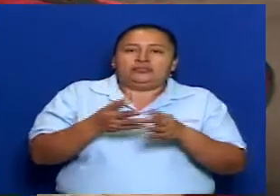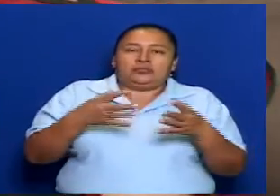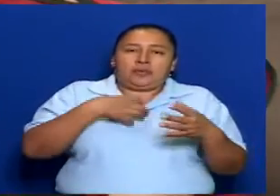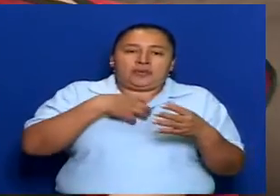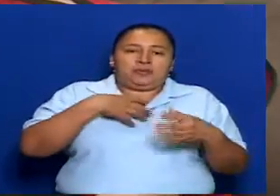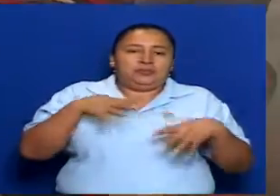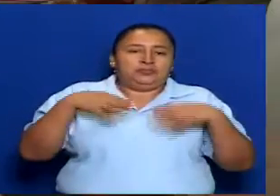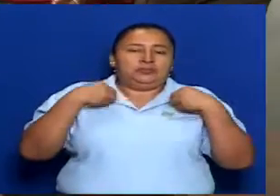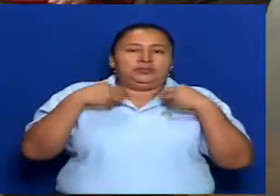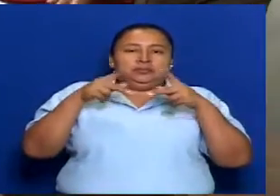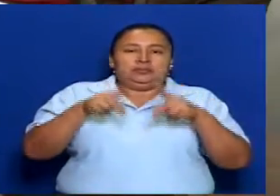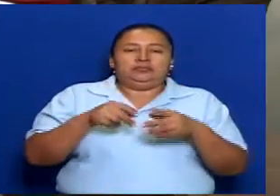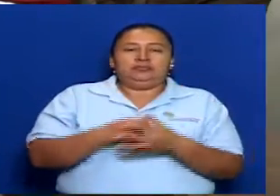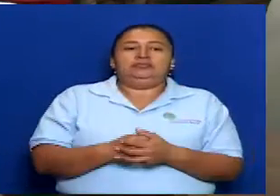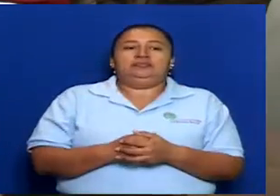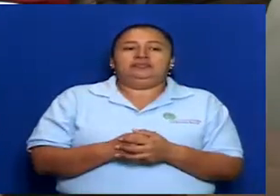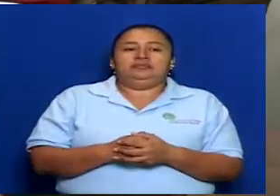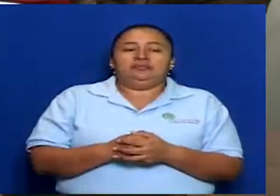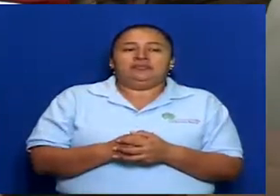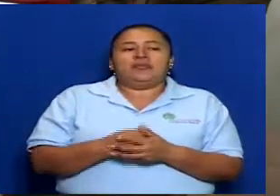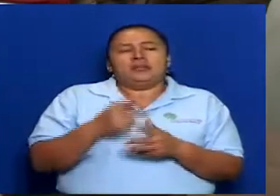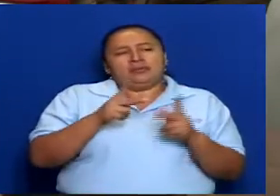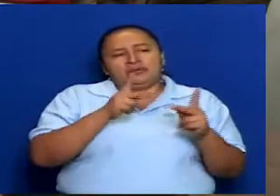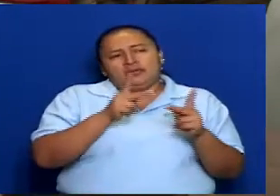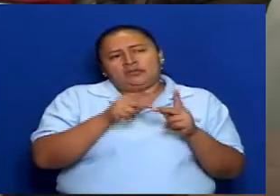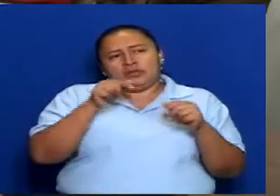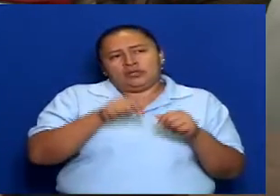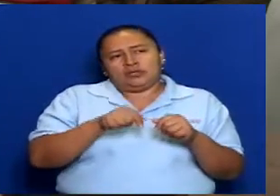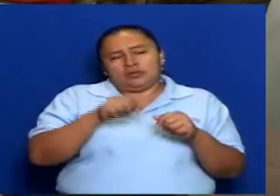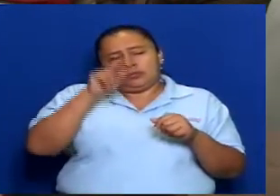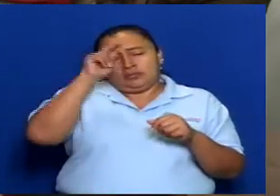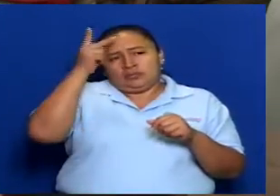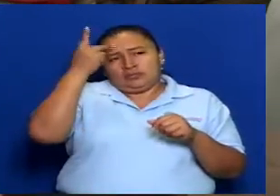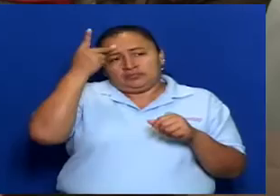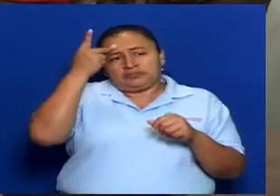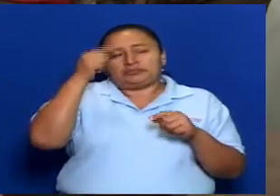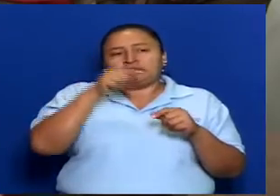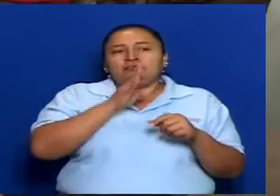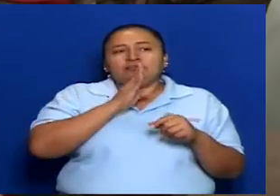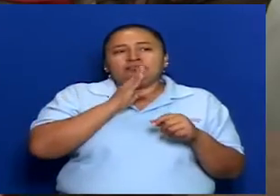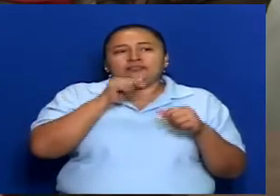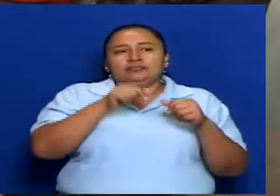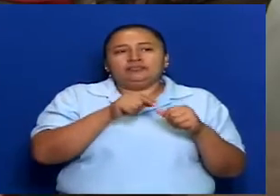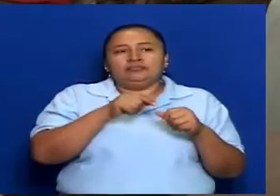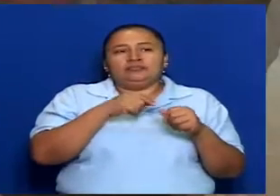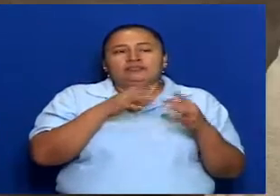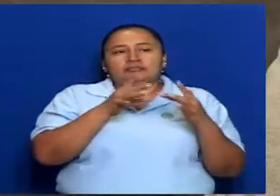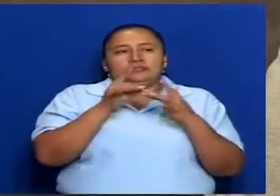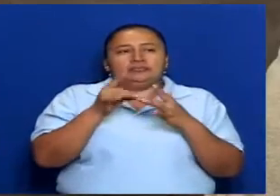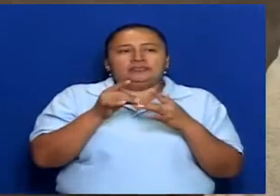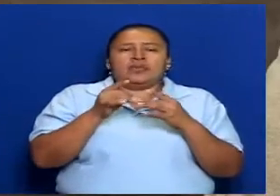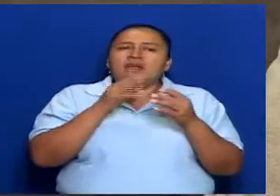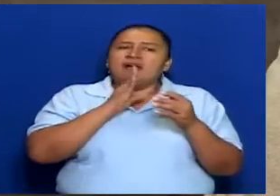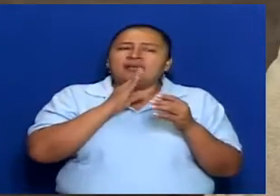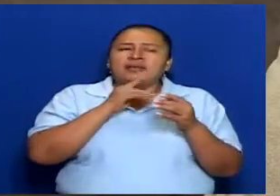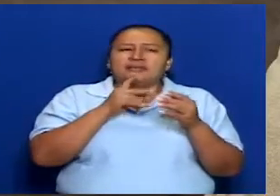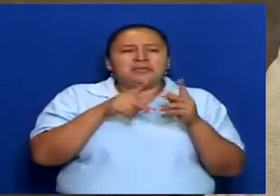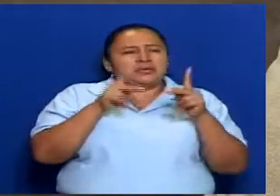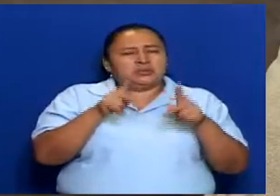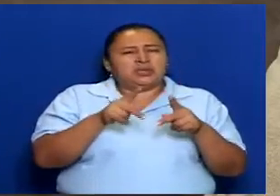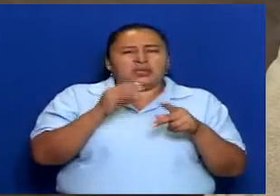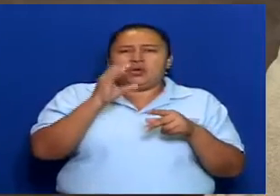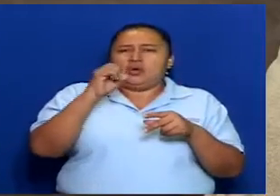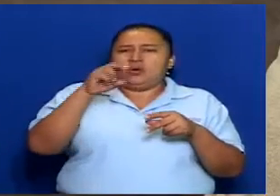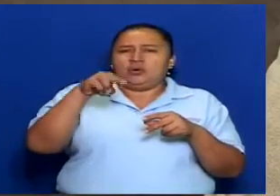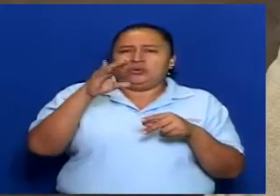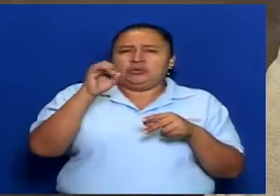apropiación. Perfecto, y dentro de esta política, diputada, salen las referencias conceptuales. Hay muchas personas que